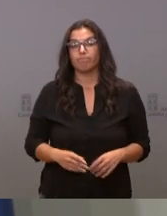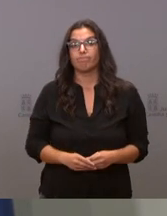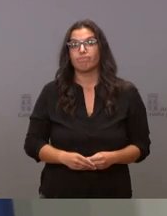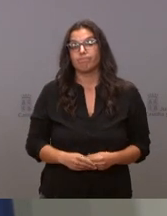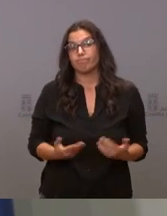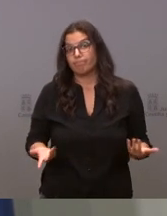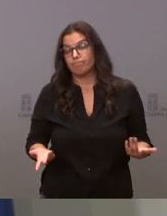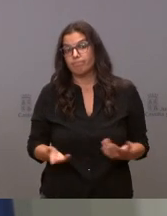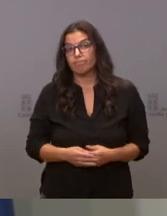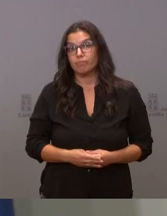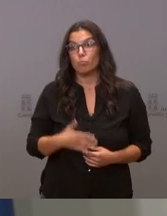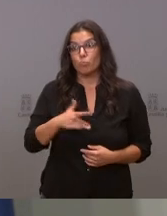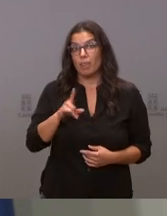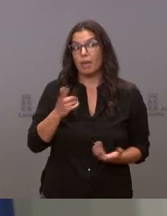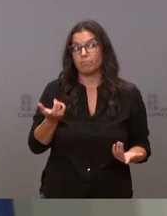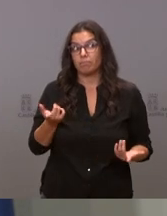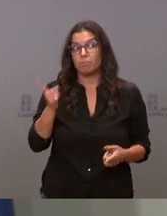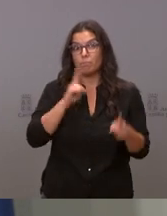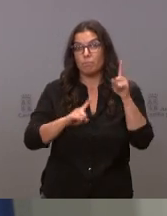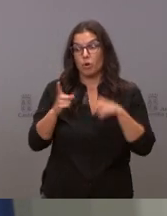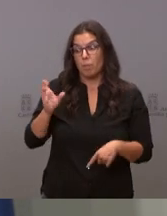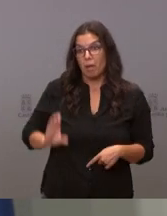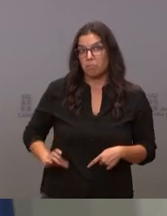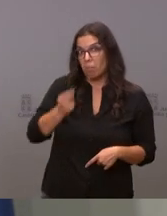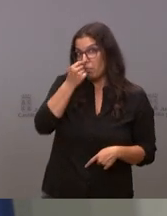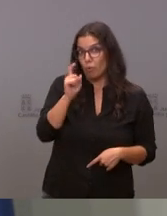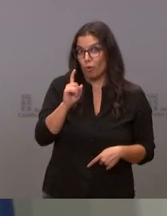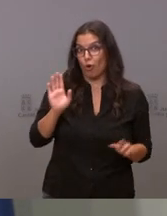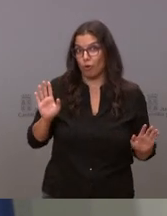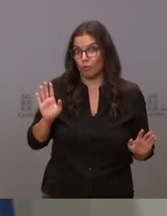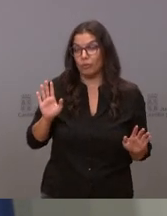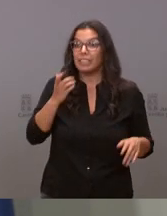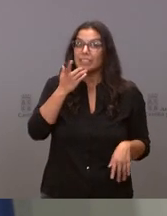igual igual el problema no es que les paguemos mal pero si tienen una propuesta